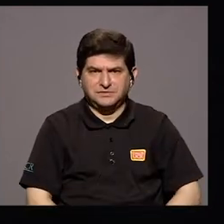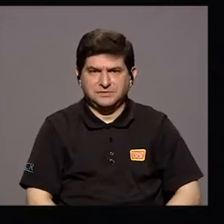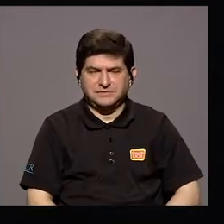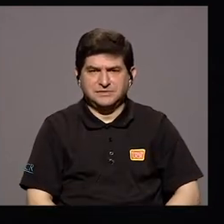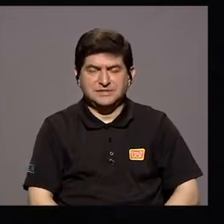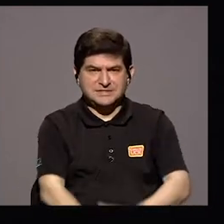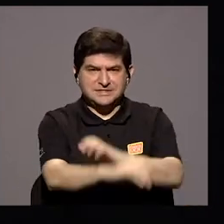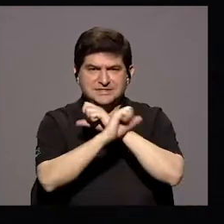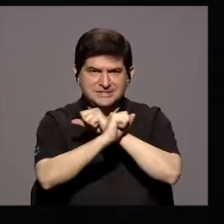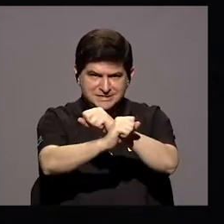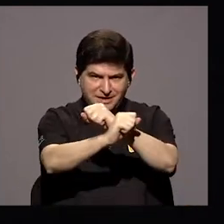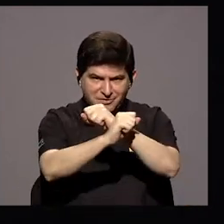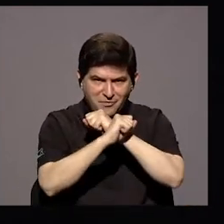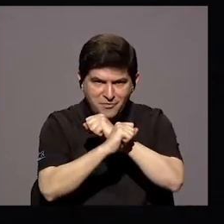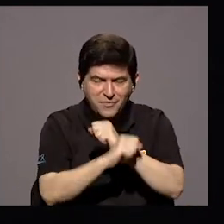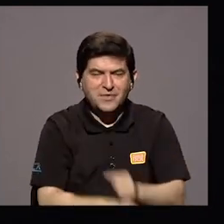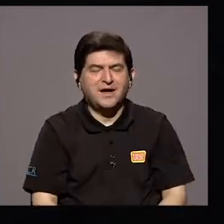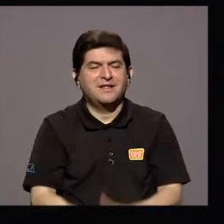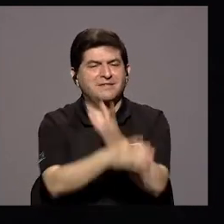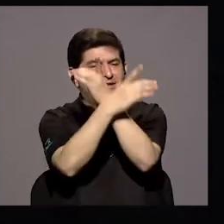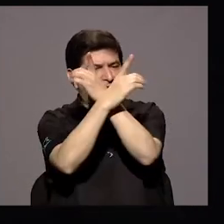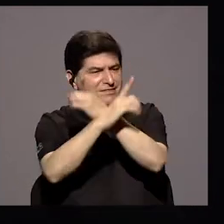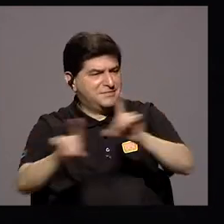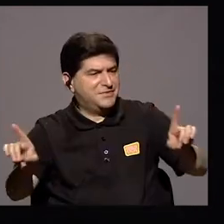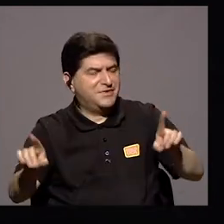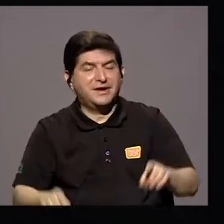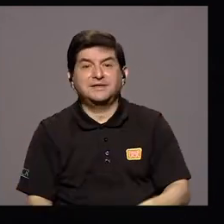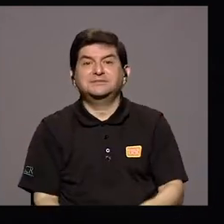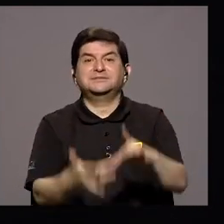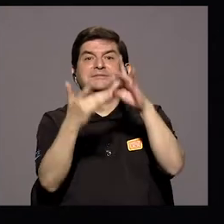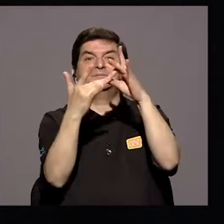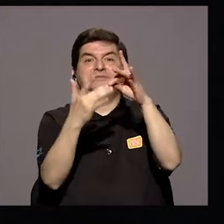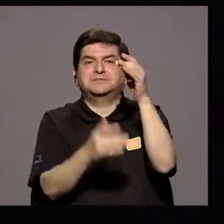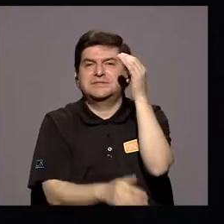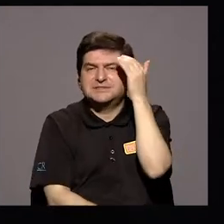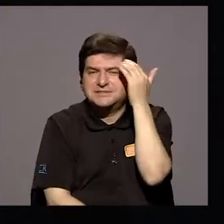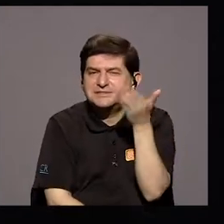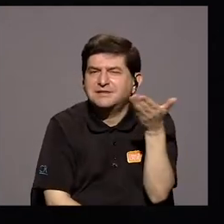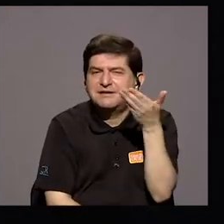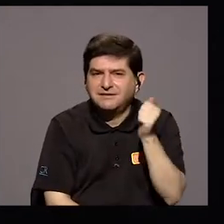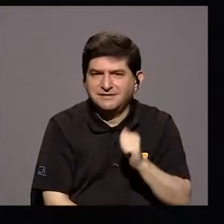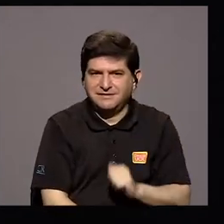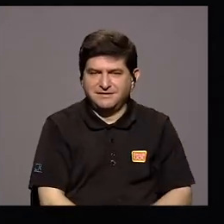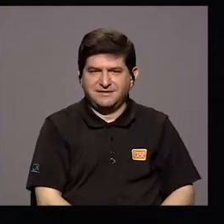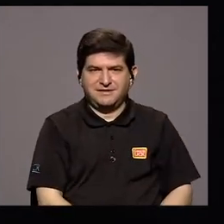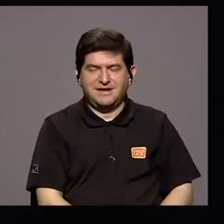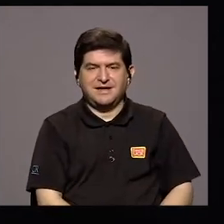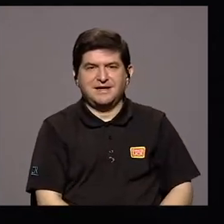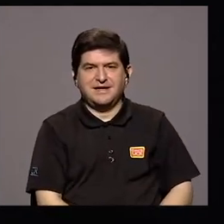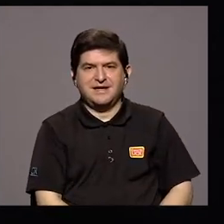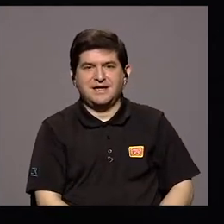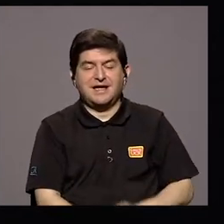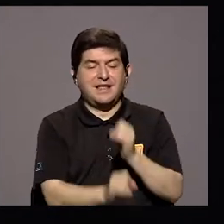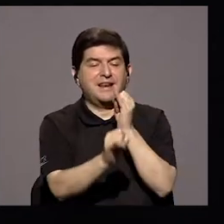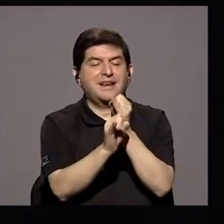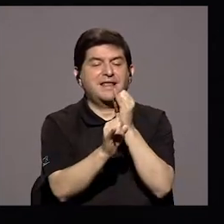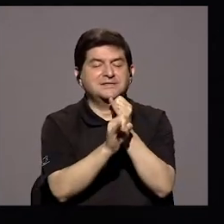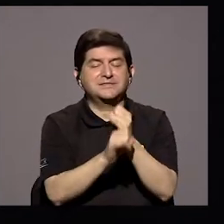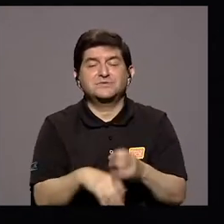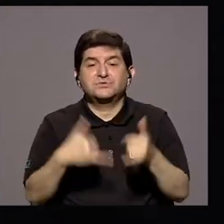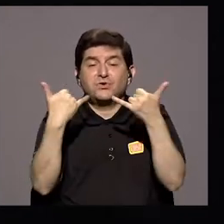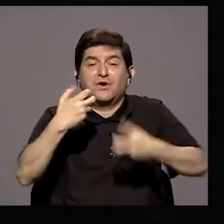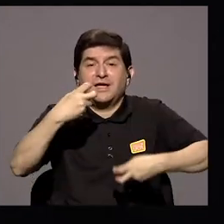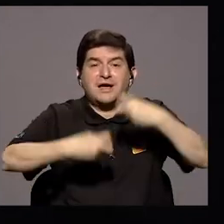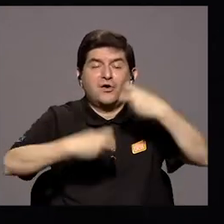Que garantiza la democracia Y que garantiza sobre todo, sabe qué Marlon La institucionalidad que está en